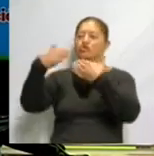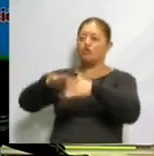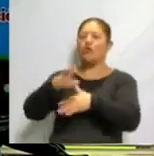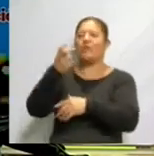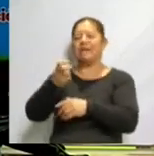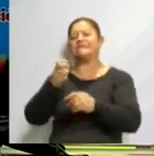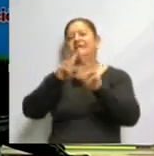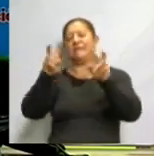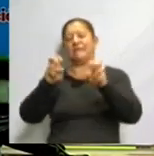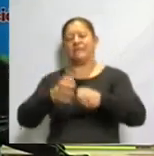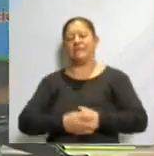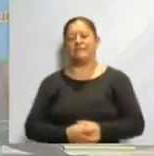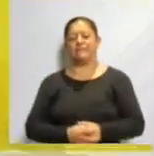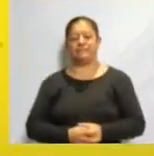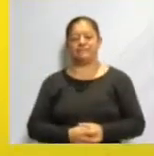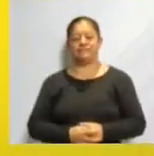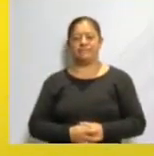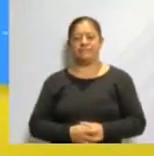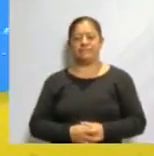tema?